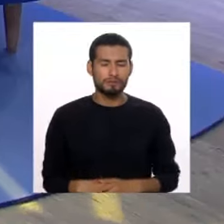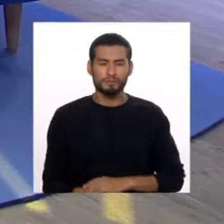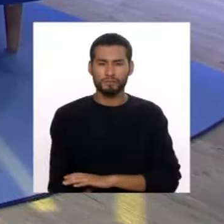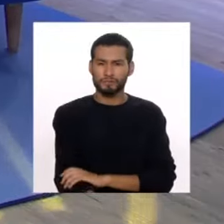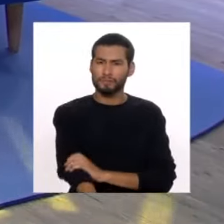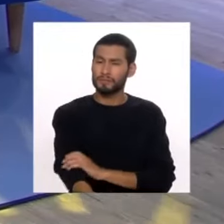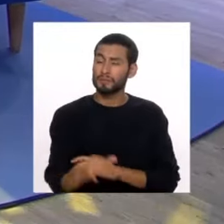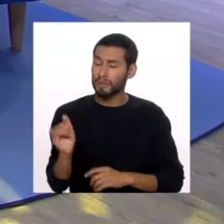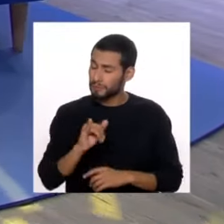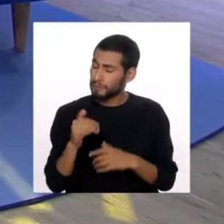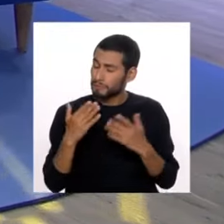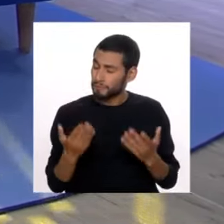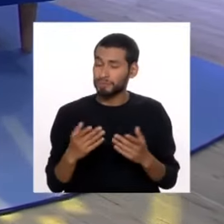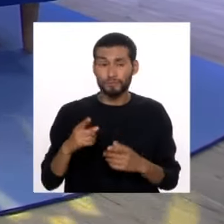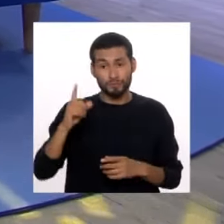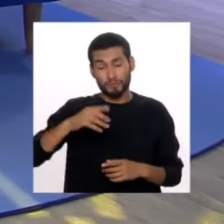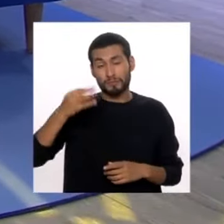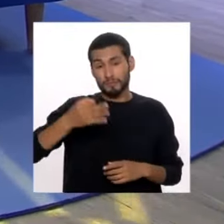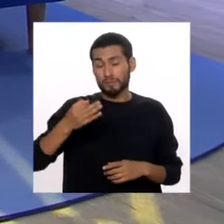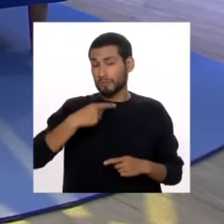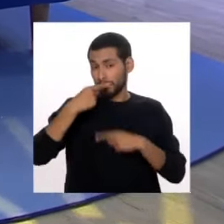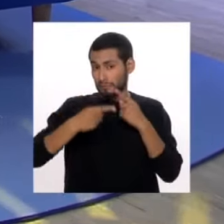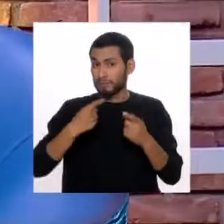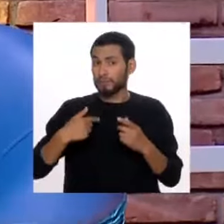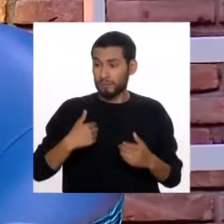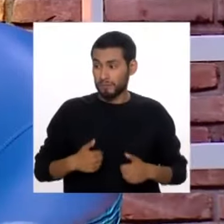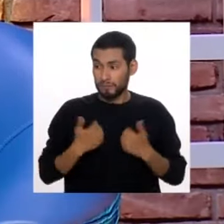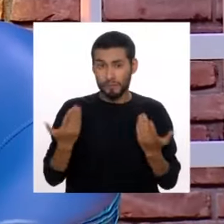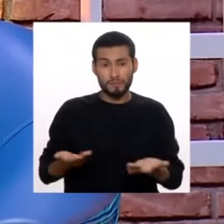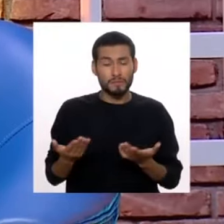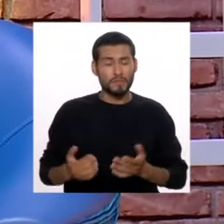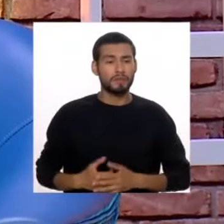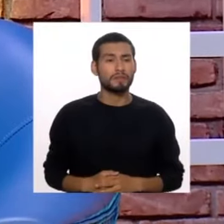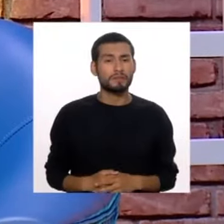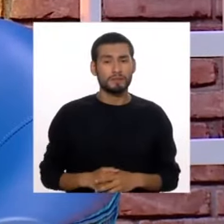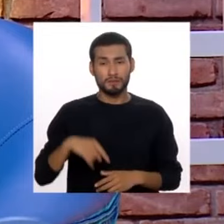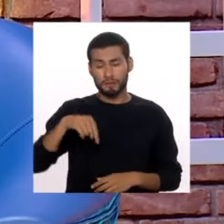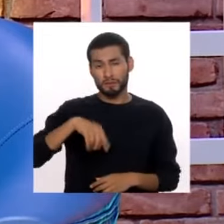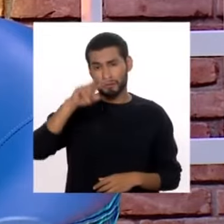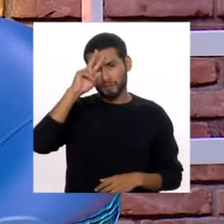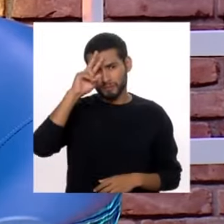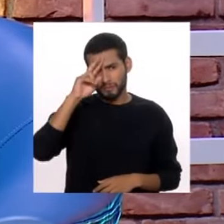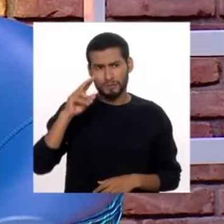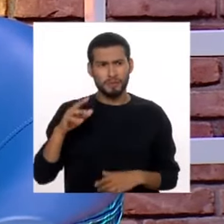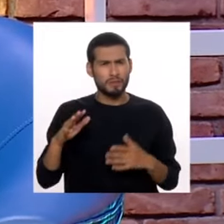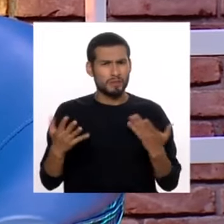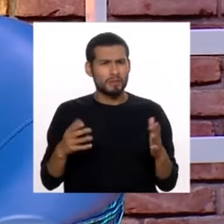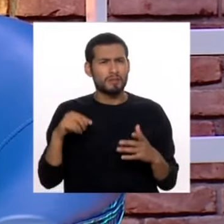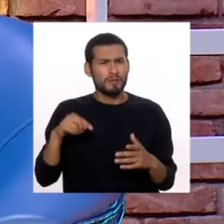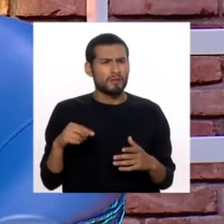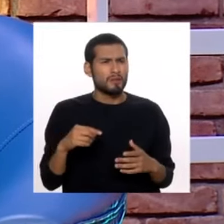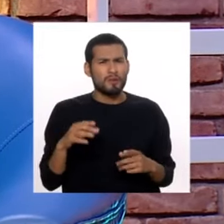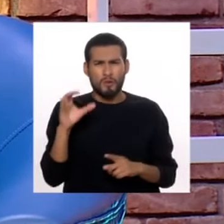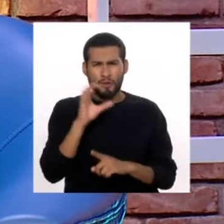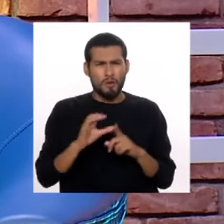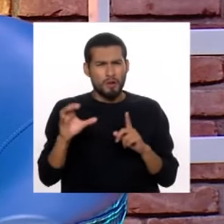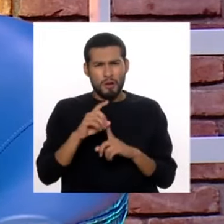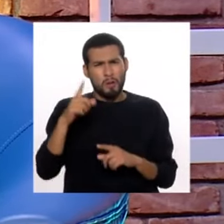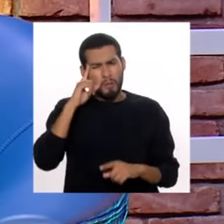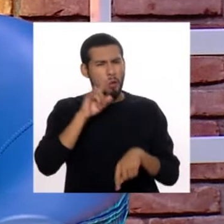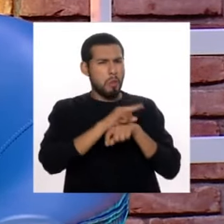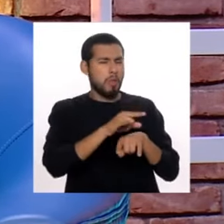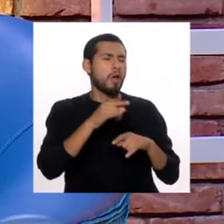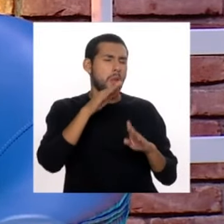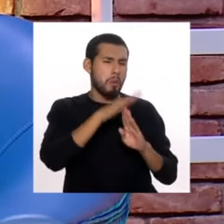que también ser realistas con lo que nosotros vivimos. Aquí en el Perú tenemos prácticamente ya una cultura del bullying